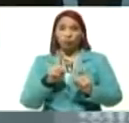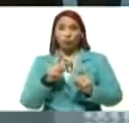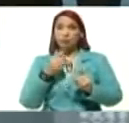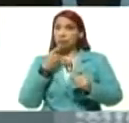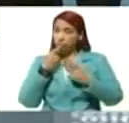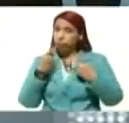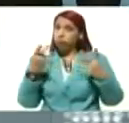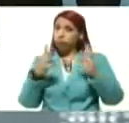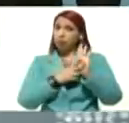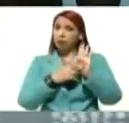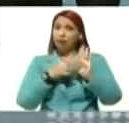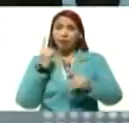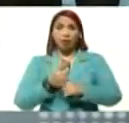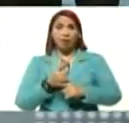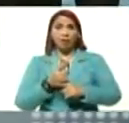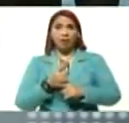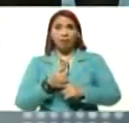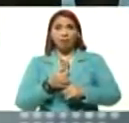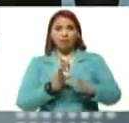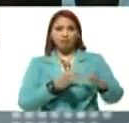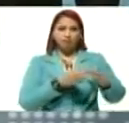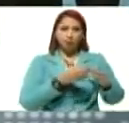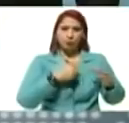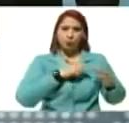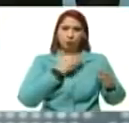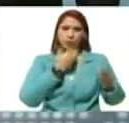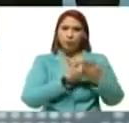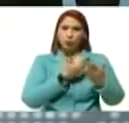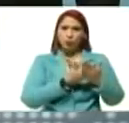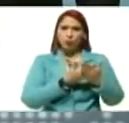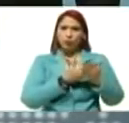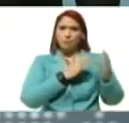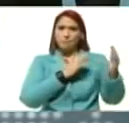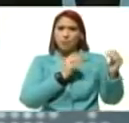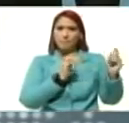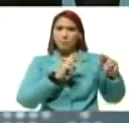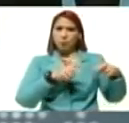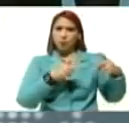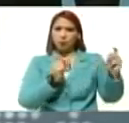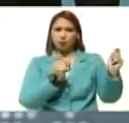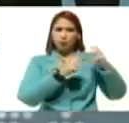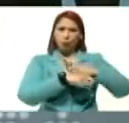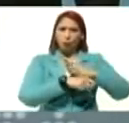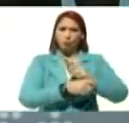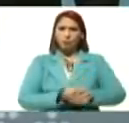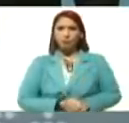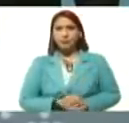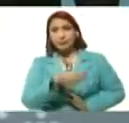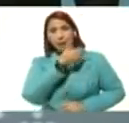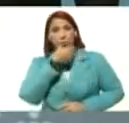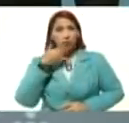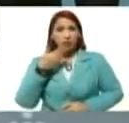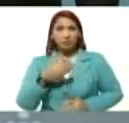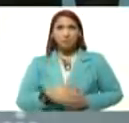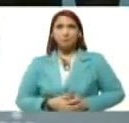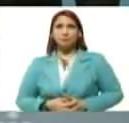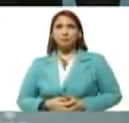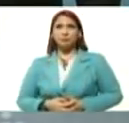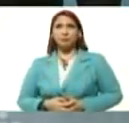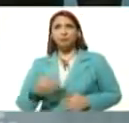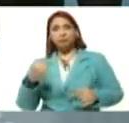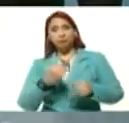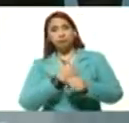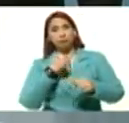esas verdades, por un lado nuestra propuesta, de esperanza, de renovación, de cambio, de mejoría, de